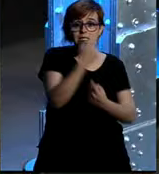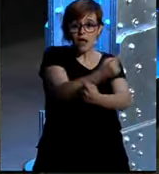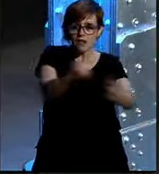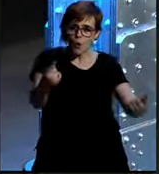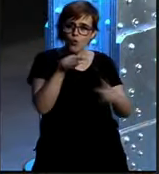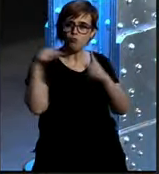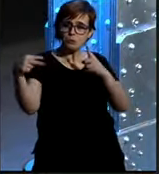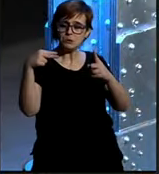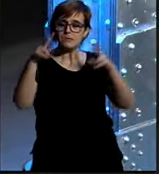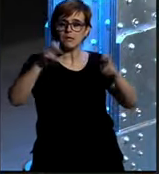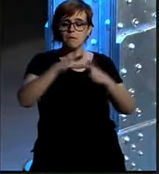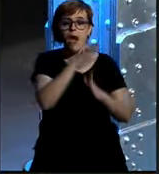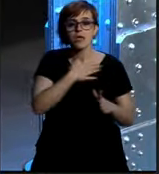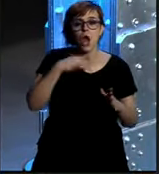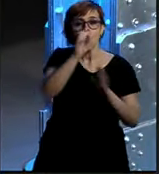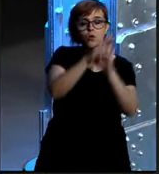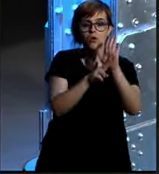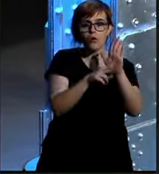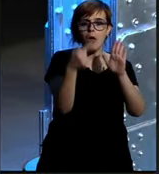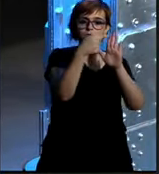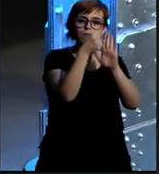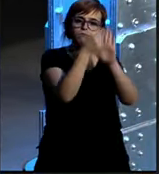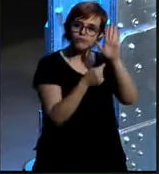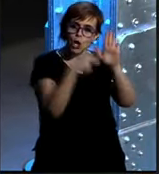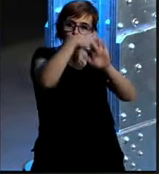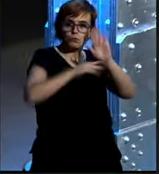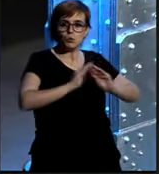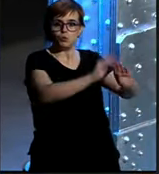diferente de enfocar el tema de cómo quiere recibir el currículo por parte del candidato